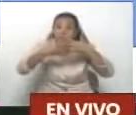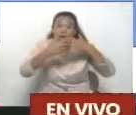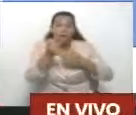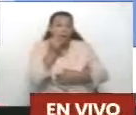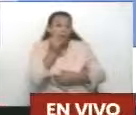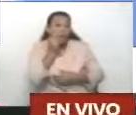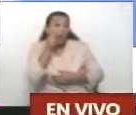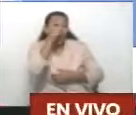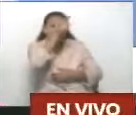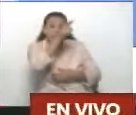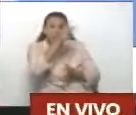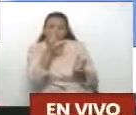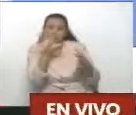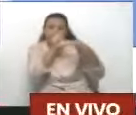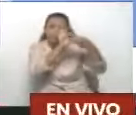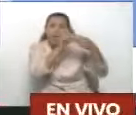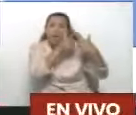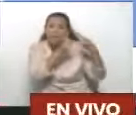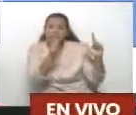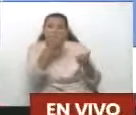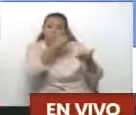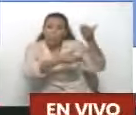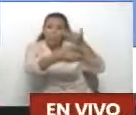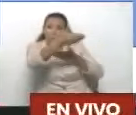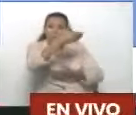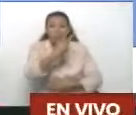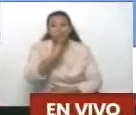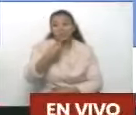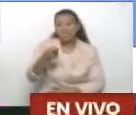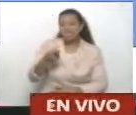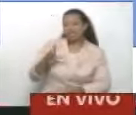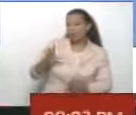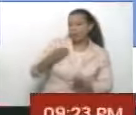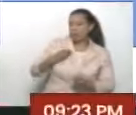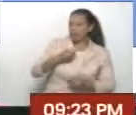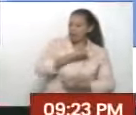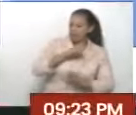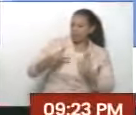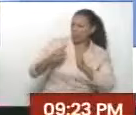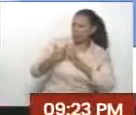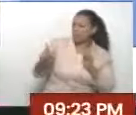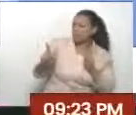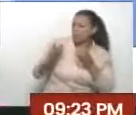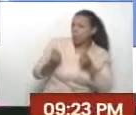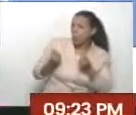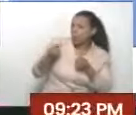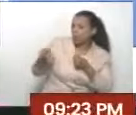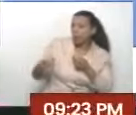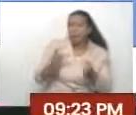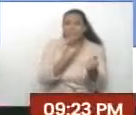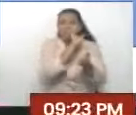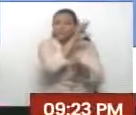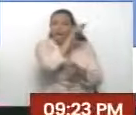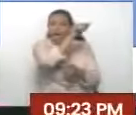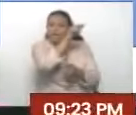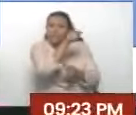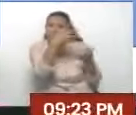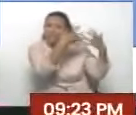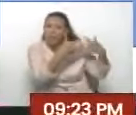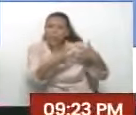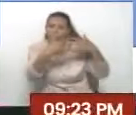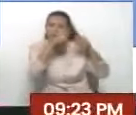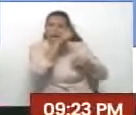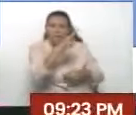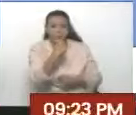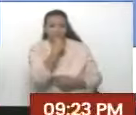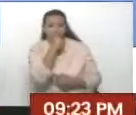además la libertad económica, que ellos tanto cacarean, el mundo capitalista, libertad económica. ¿Quién va a ir a invertir en ese país si en las narices